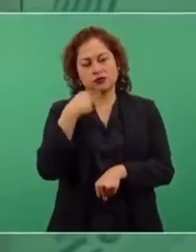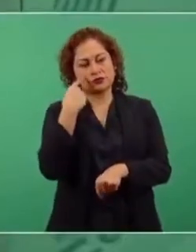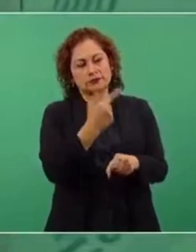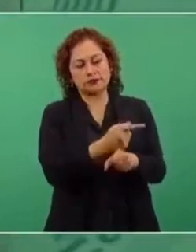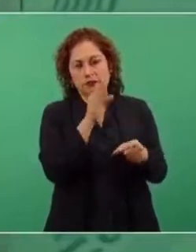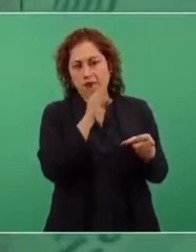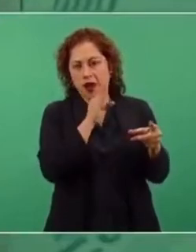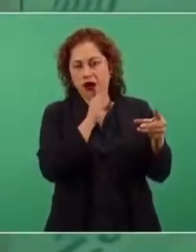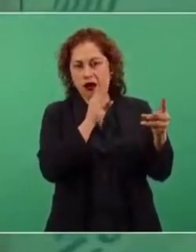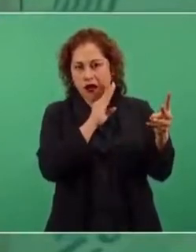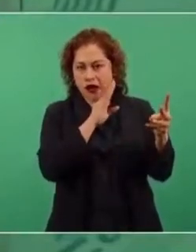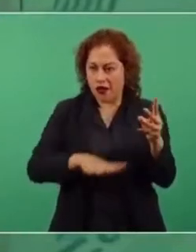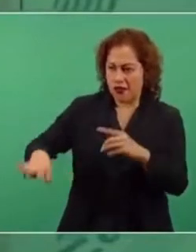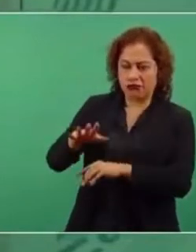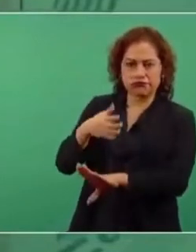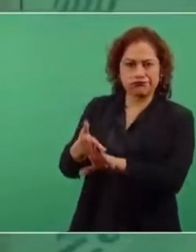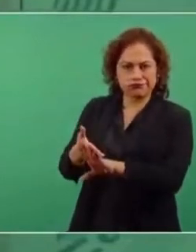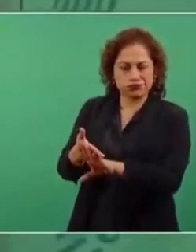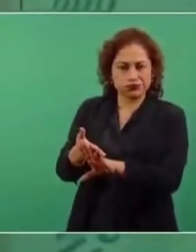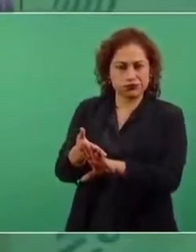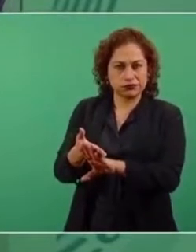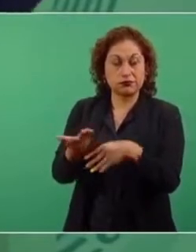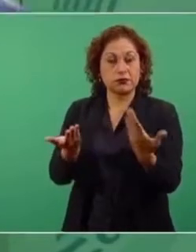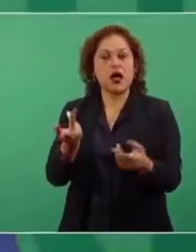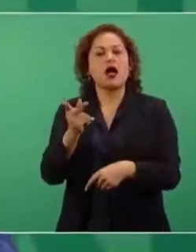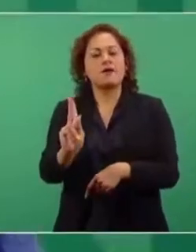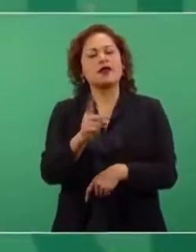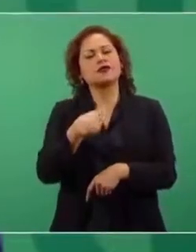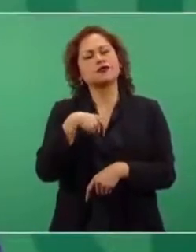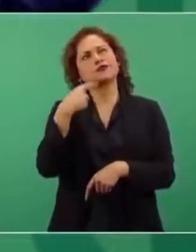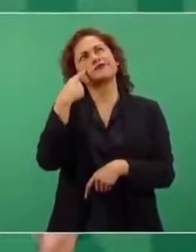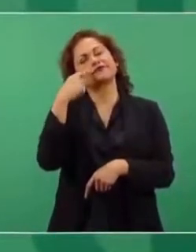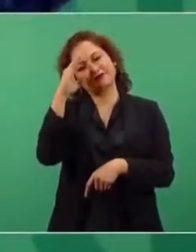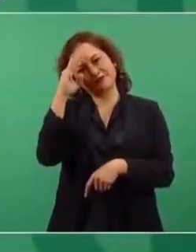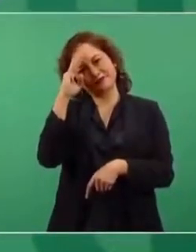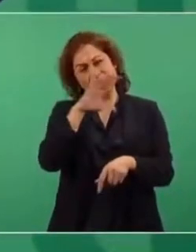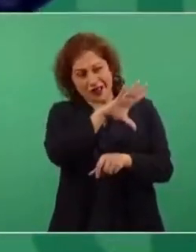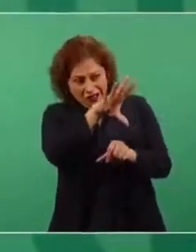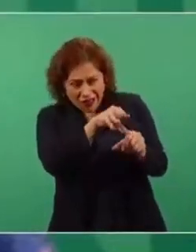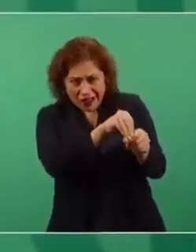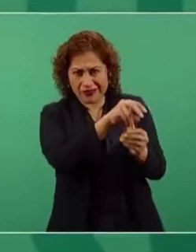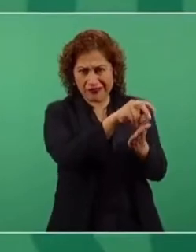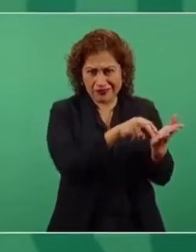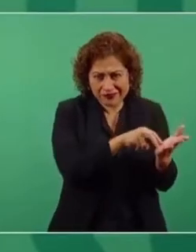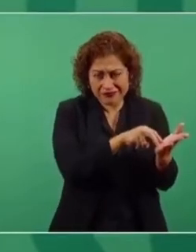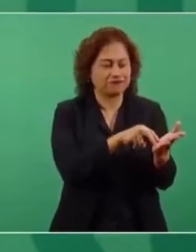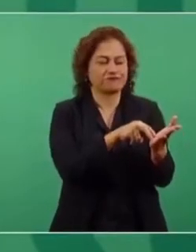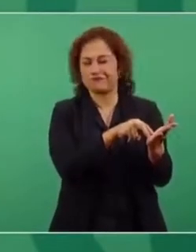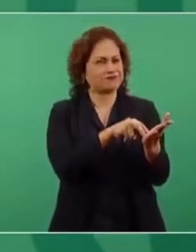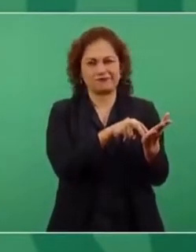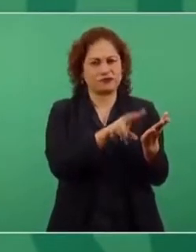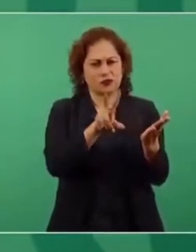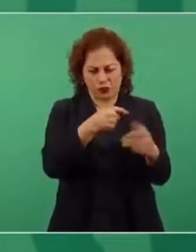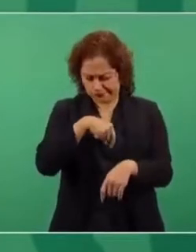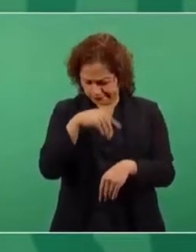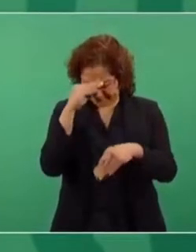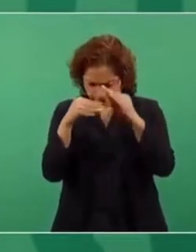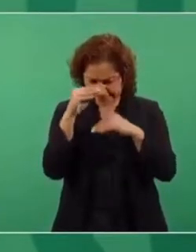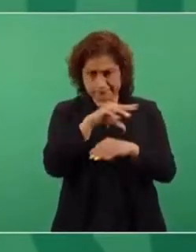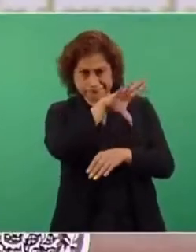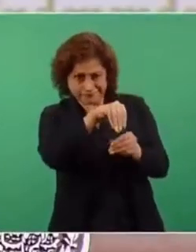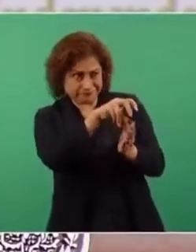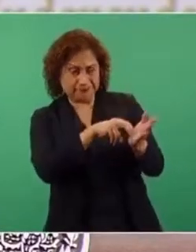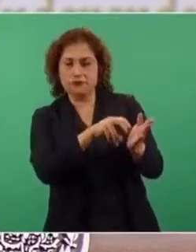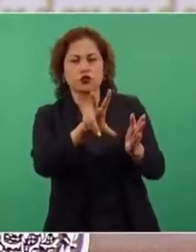para el interés público. Pero hicimos el compromiso. No vamos a llevar a cabo esas reformas a la